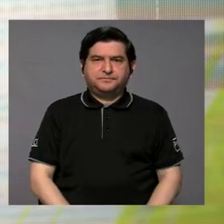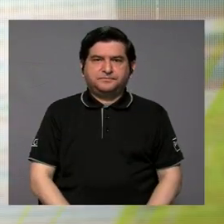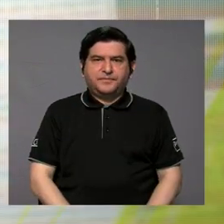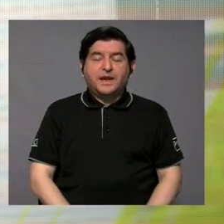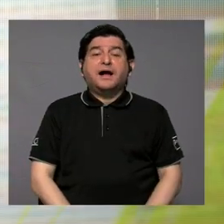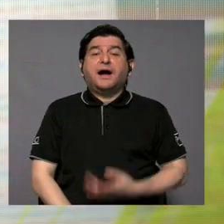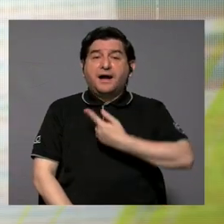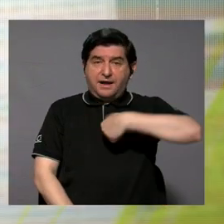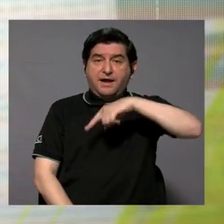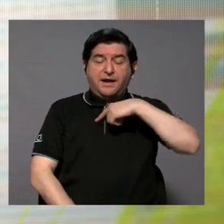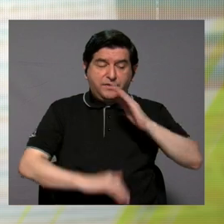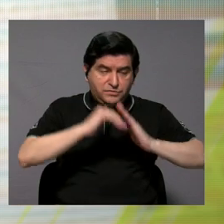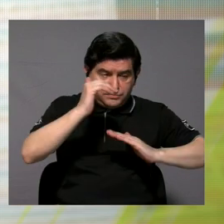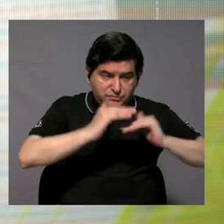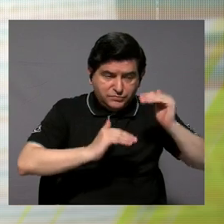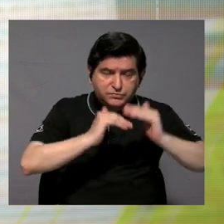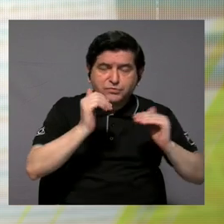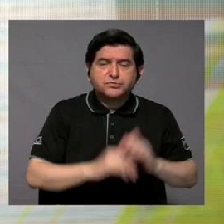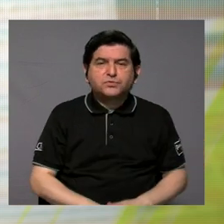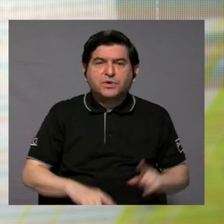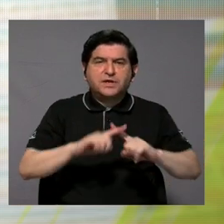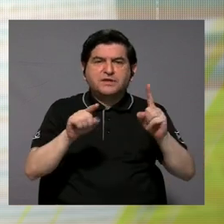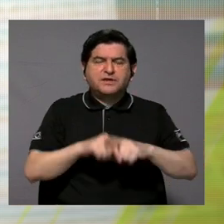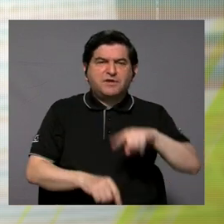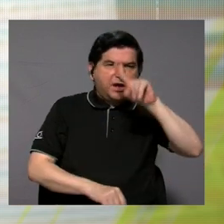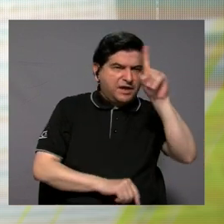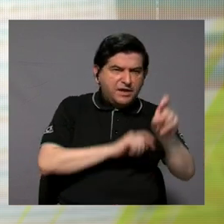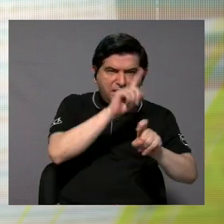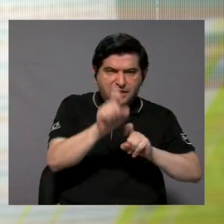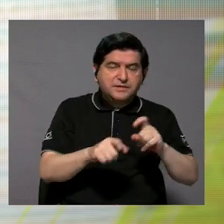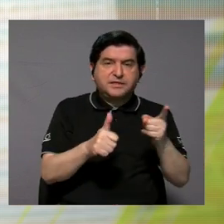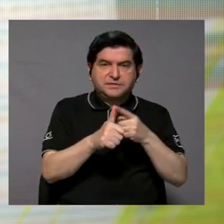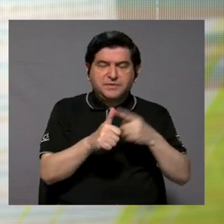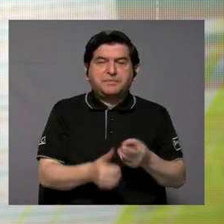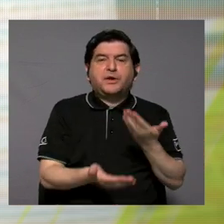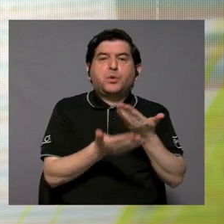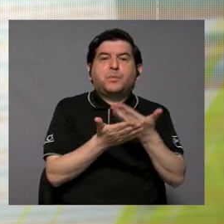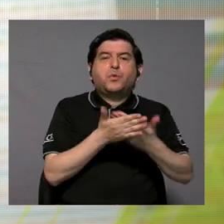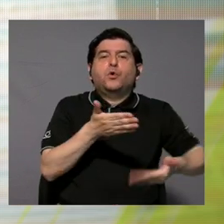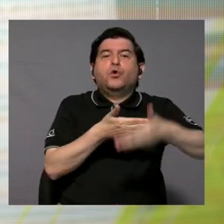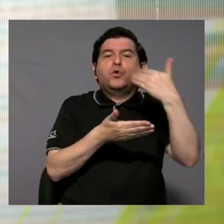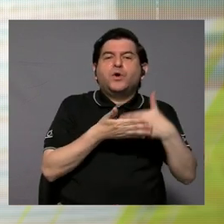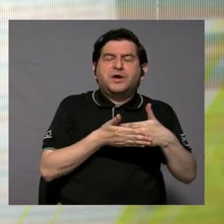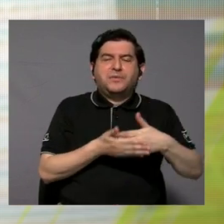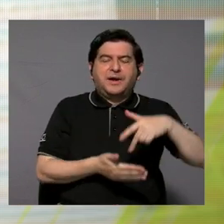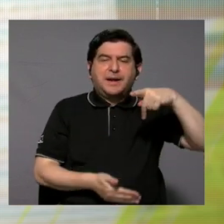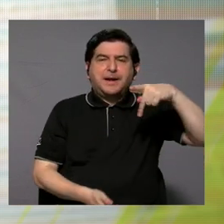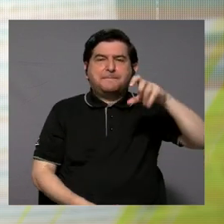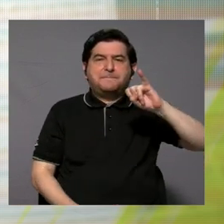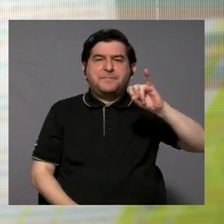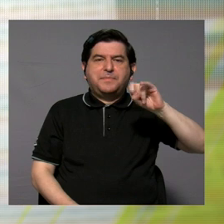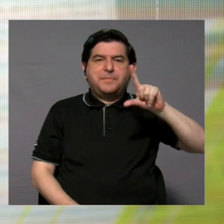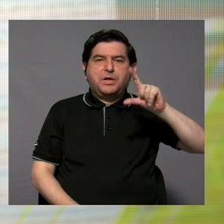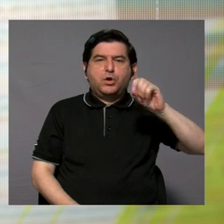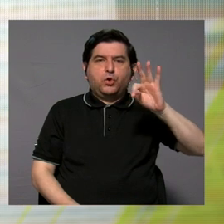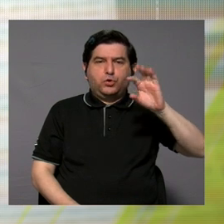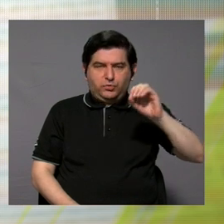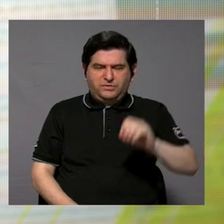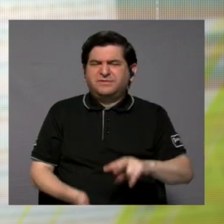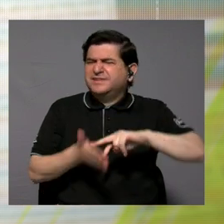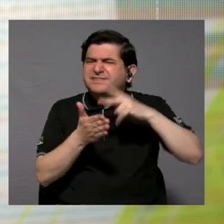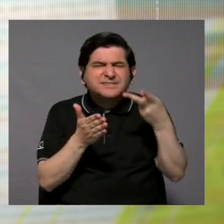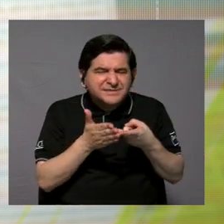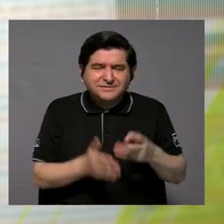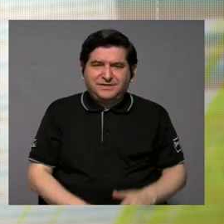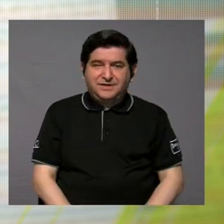vamos a construir unos ítems en los cuales primero tengo que hacer un pilotaje, ¿verdad? ¿Qué significa eso? Un pilotaje significa que yo voy